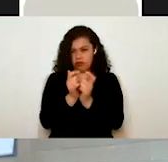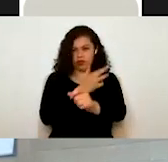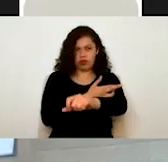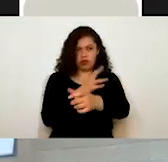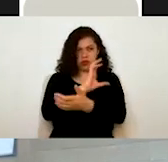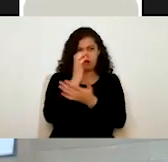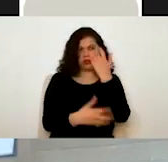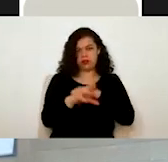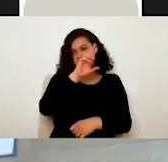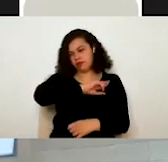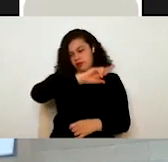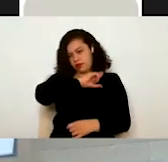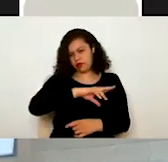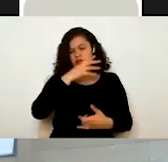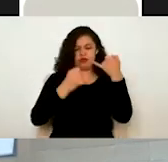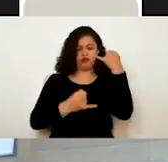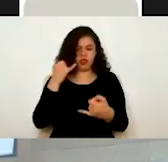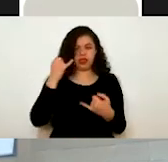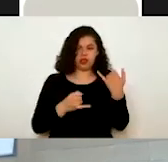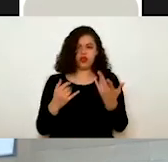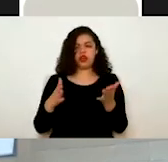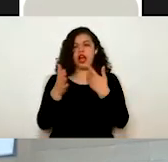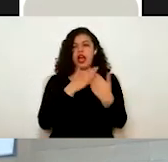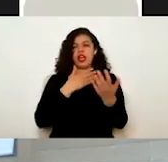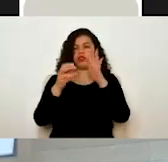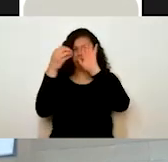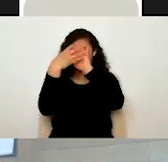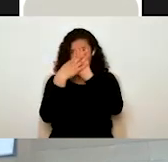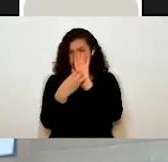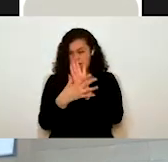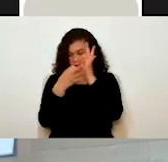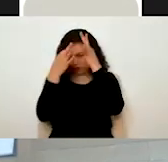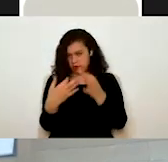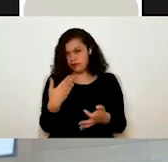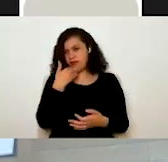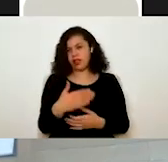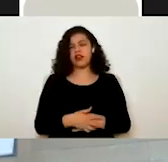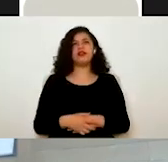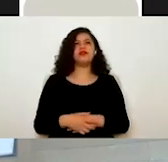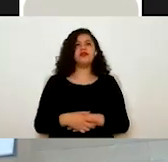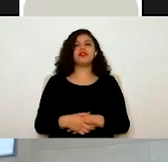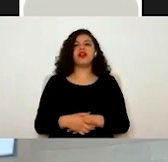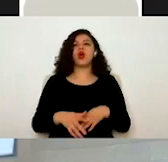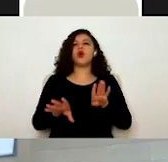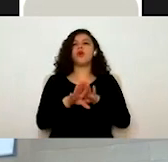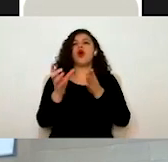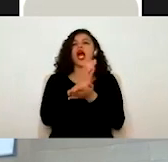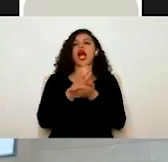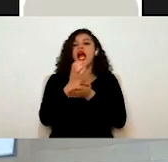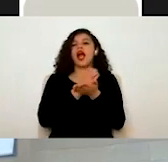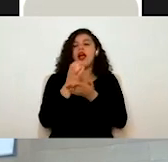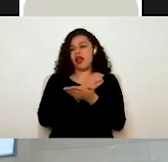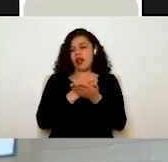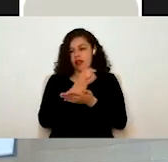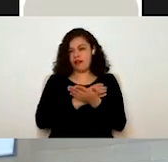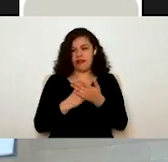tenemos juicios, tenemos protocolización de actos que son todos estos que ven como en un color café. Todos están inmersos en un